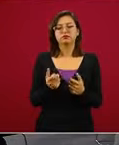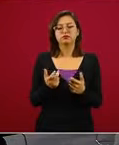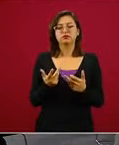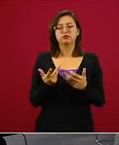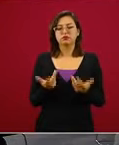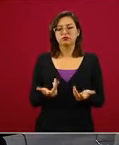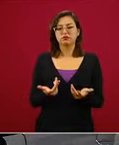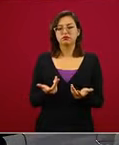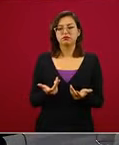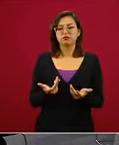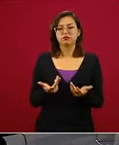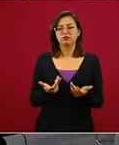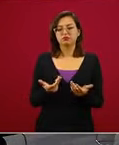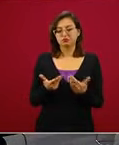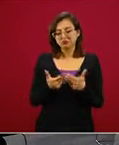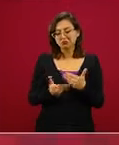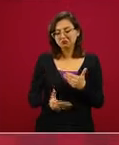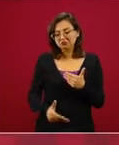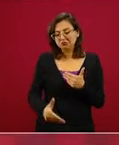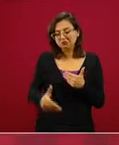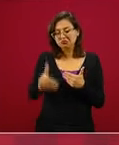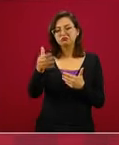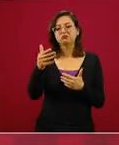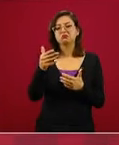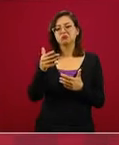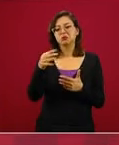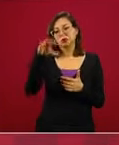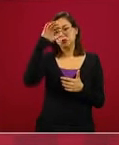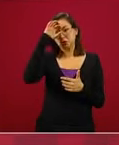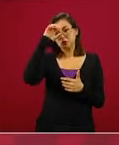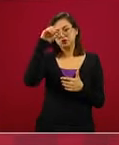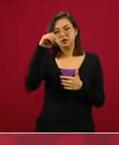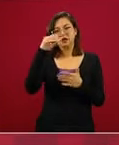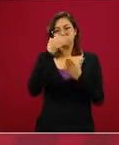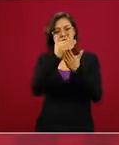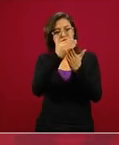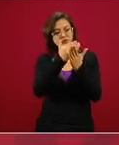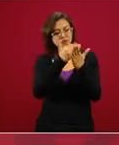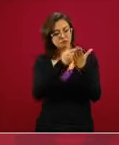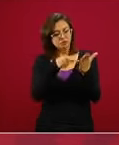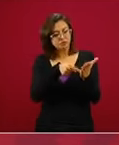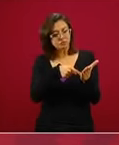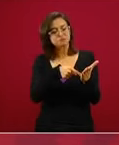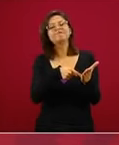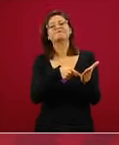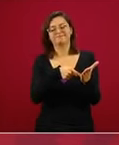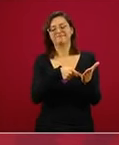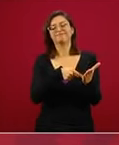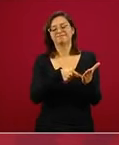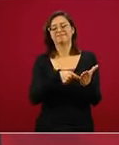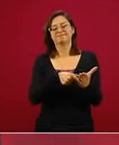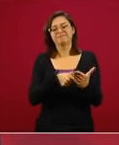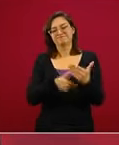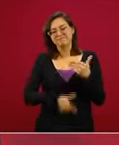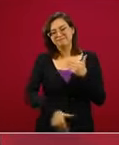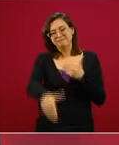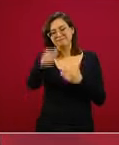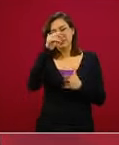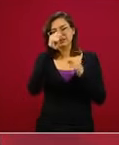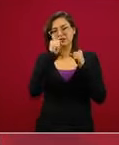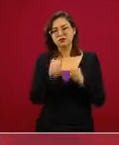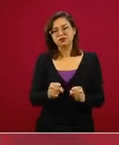a estos conceptos que seguramente se darán a lo largo de estos días.